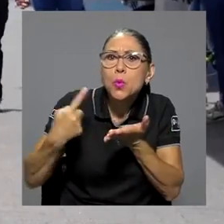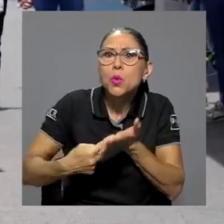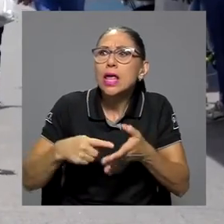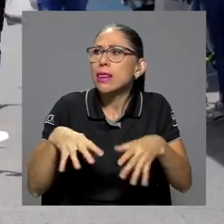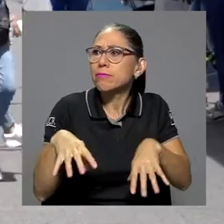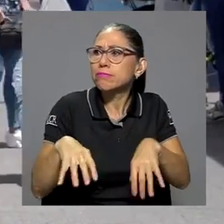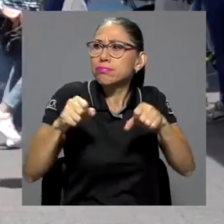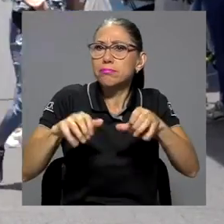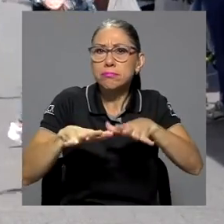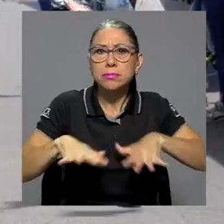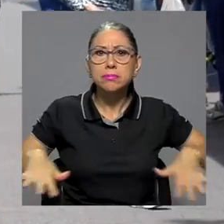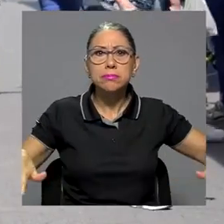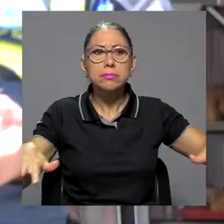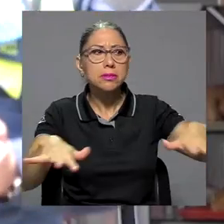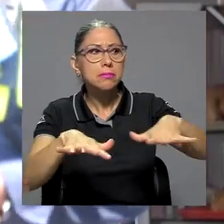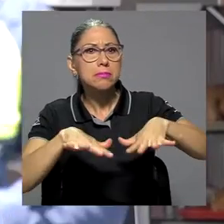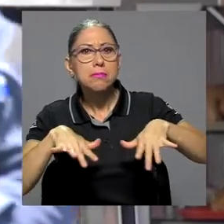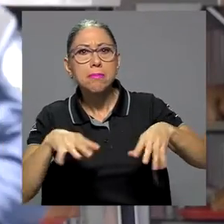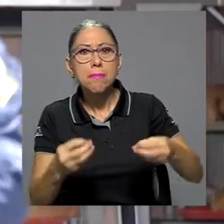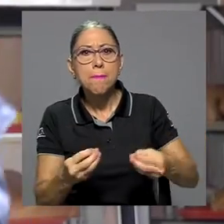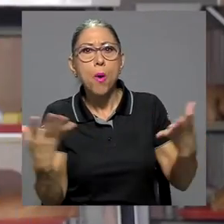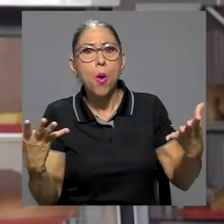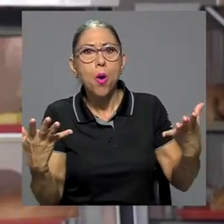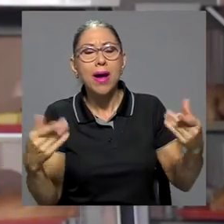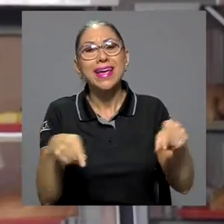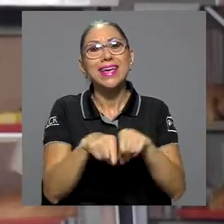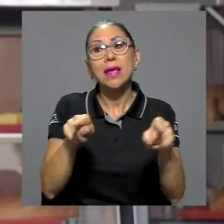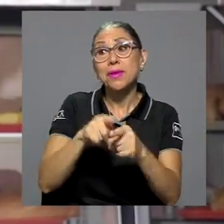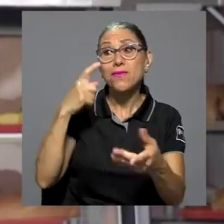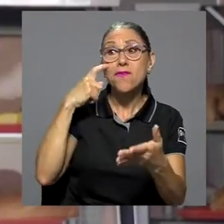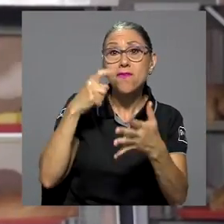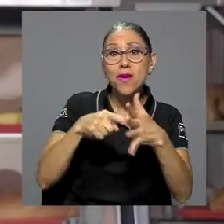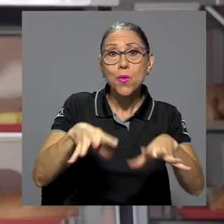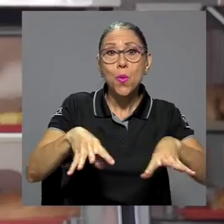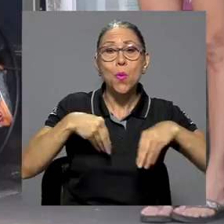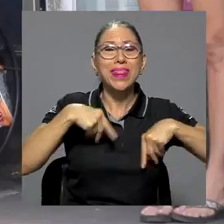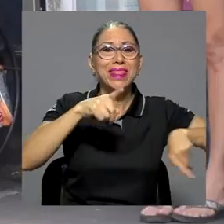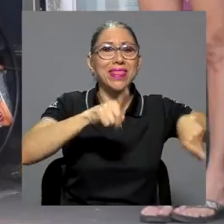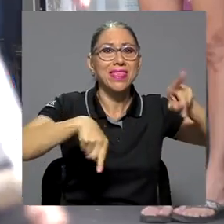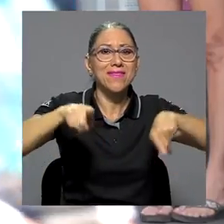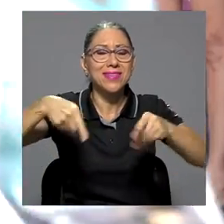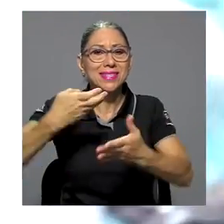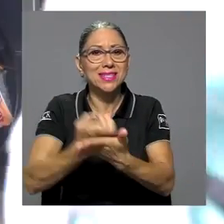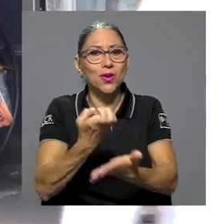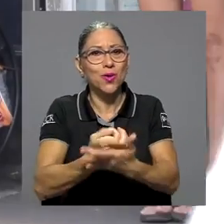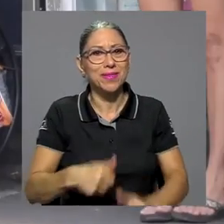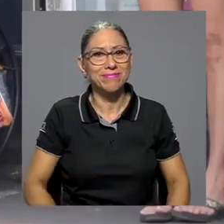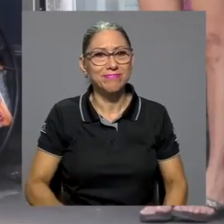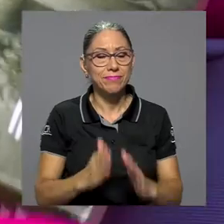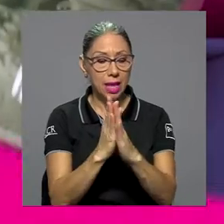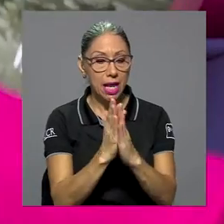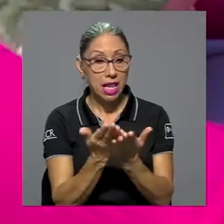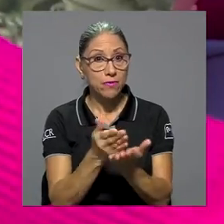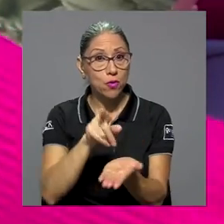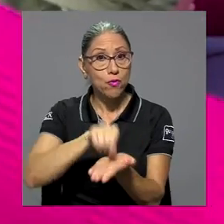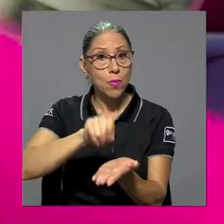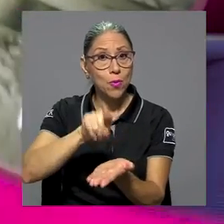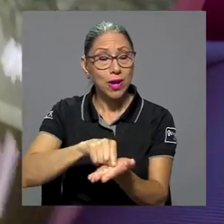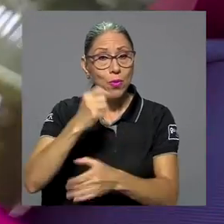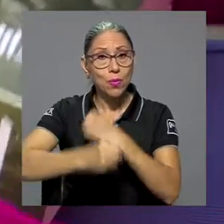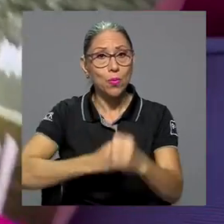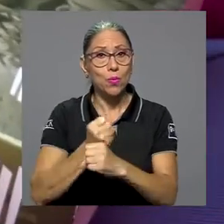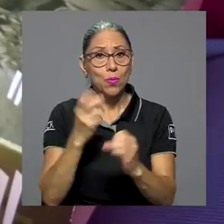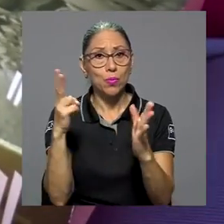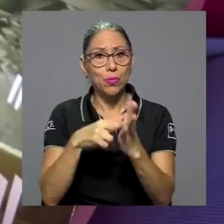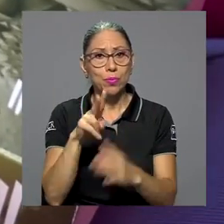del espacio público y alrededor del reconocimiento de la diversidad económica. El libro